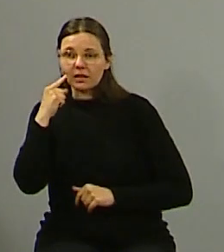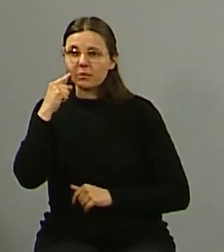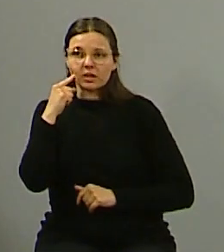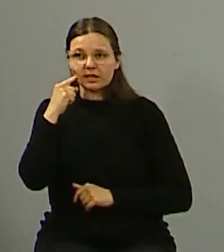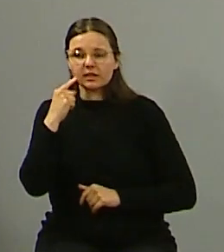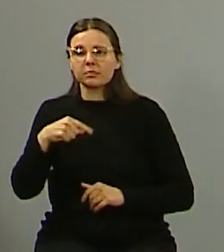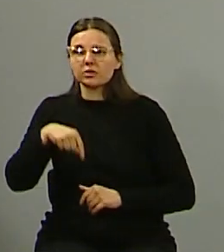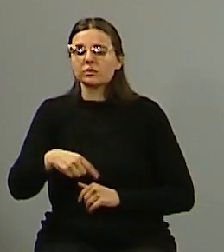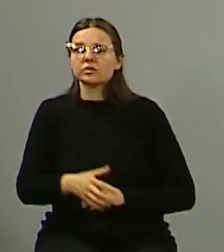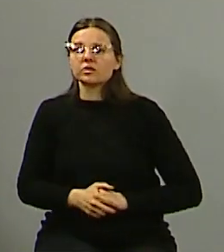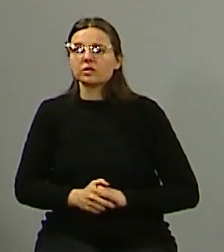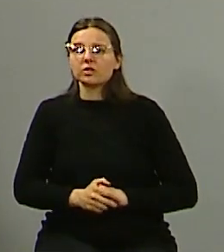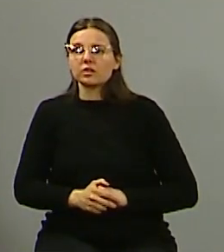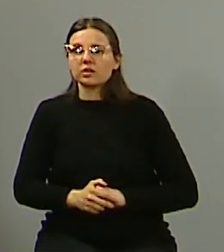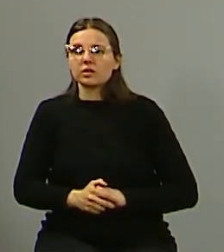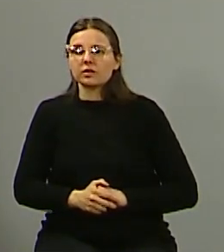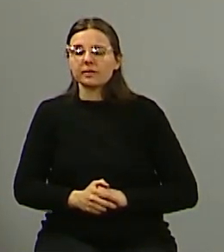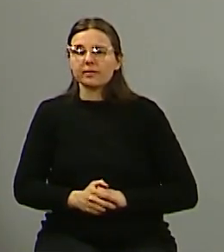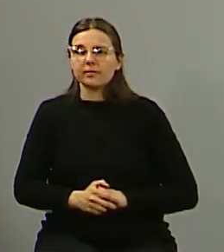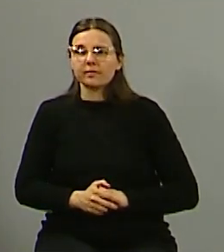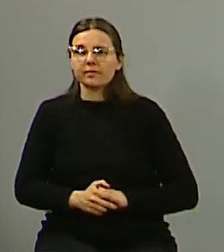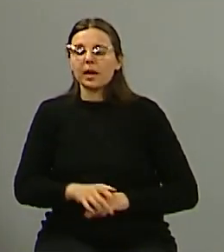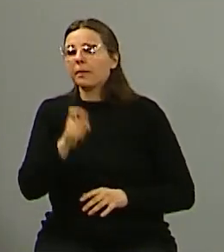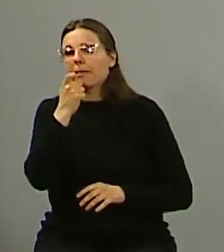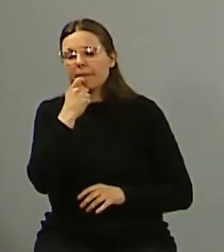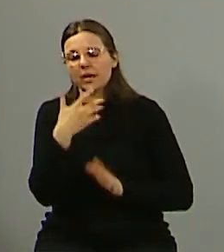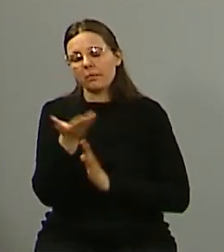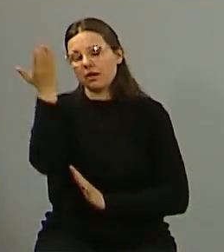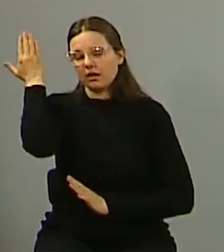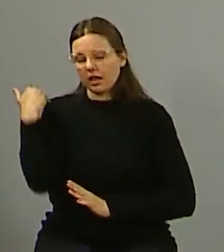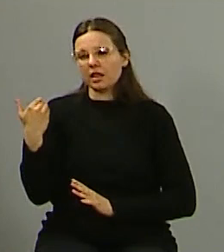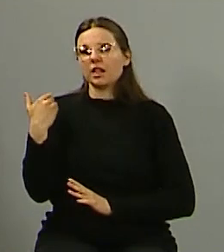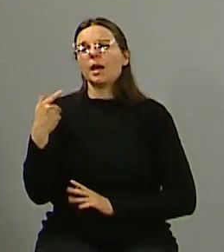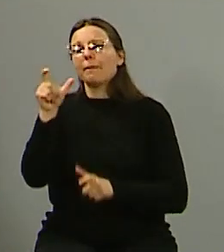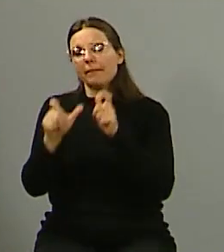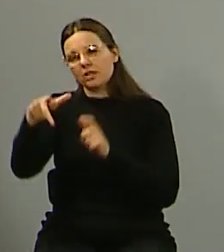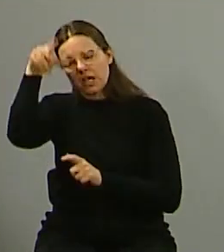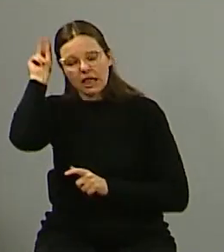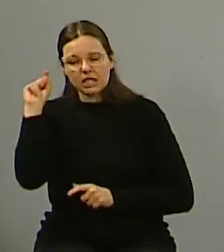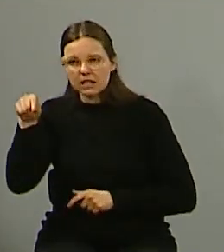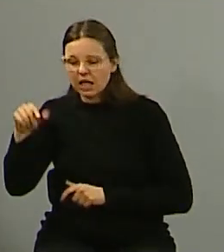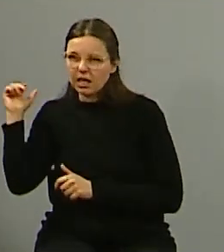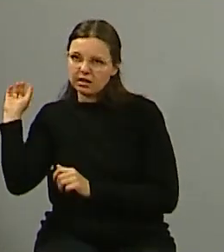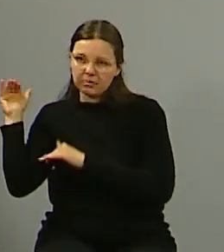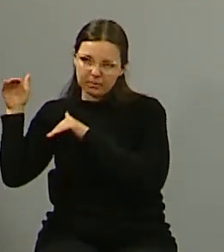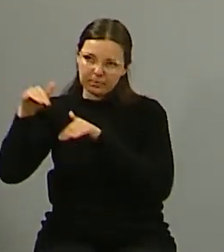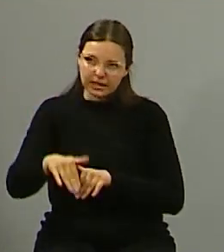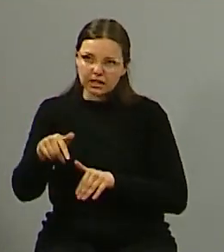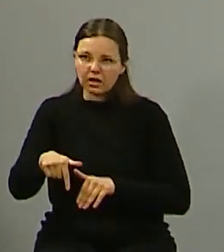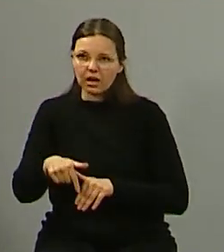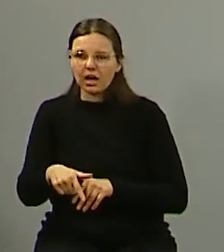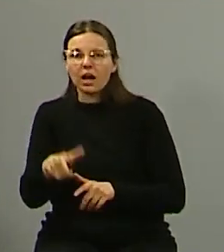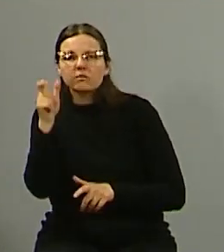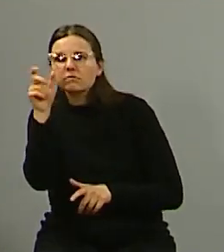municipios lo tengan, el otro día tuvimos con unos chilenos que vinieron de Conconi y se fueron, vinieron específicamente a ver unos